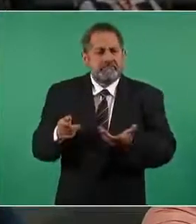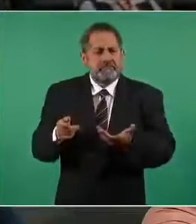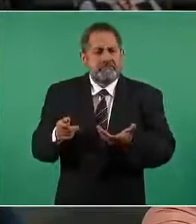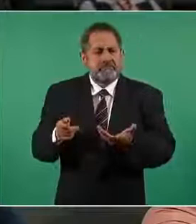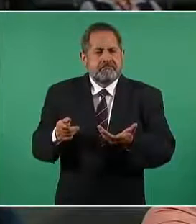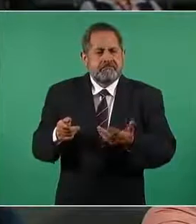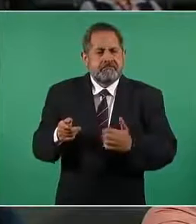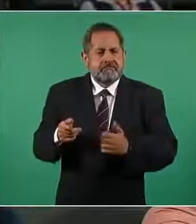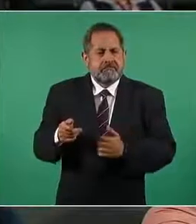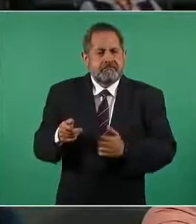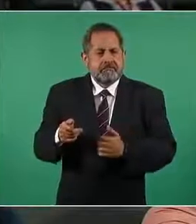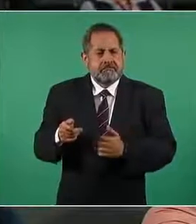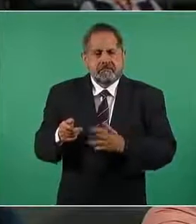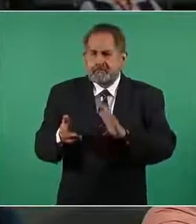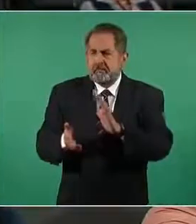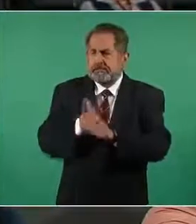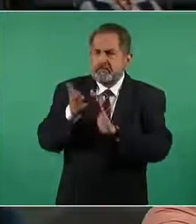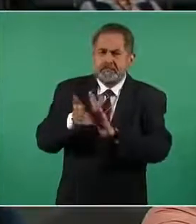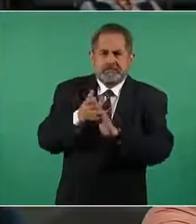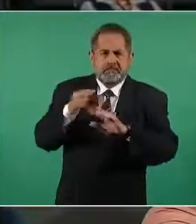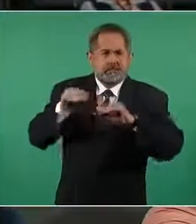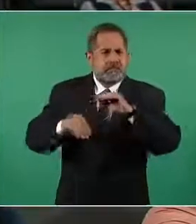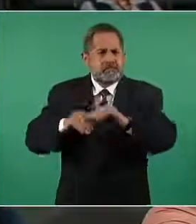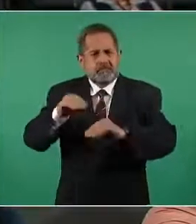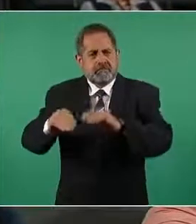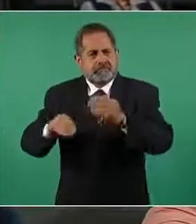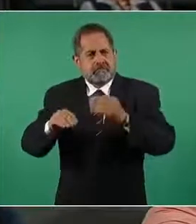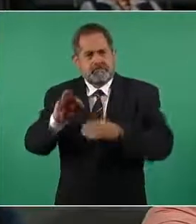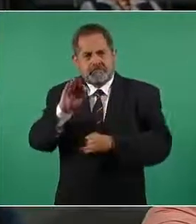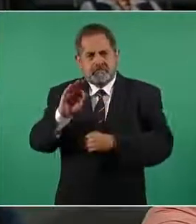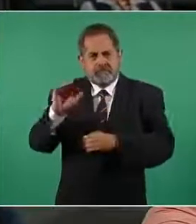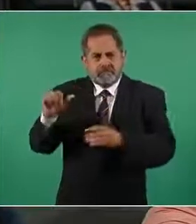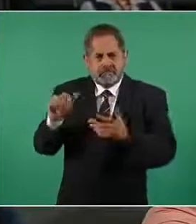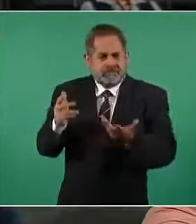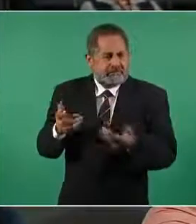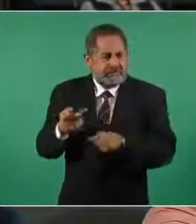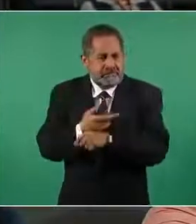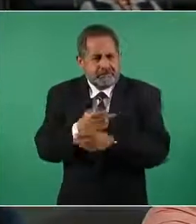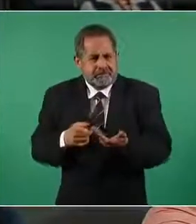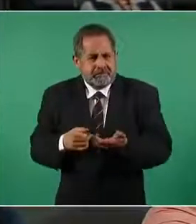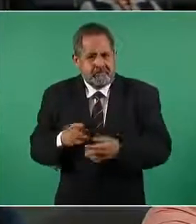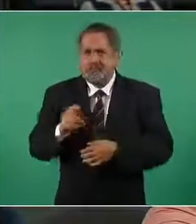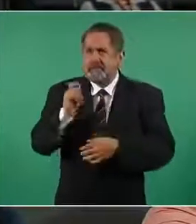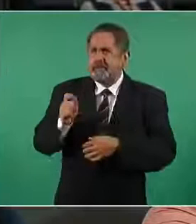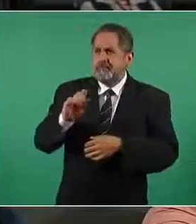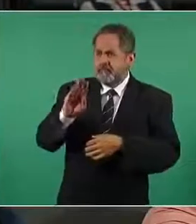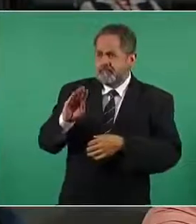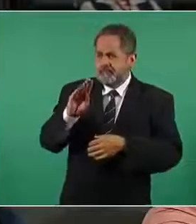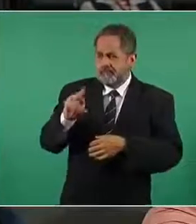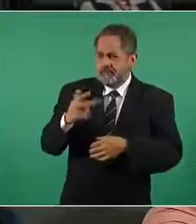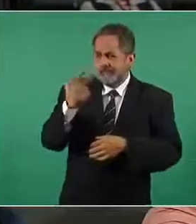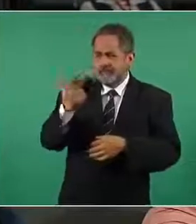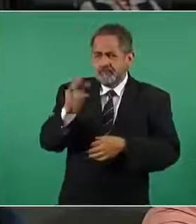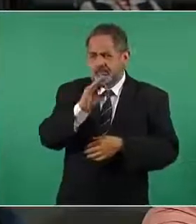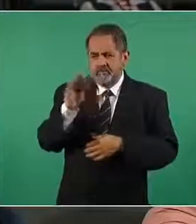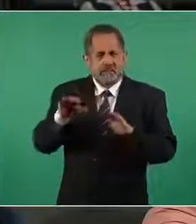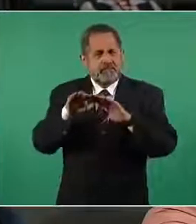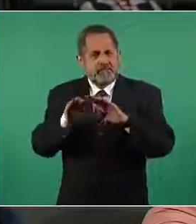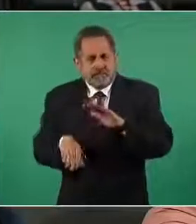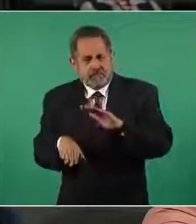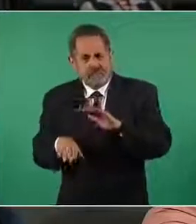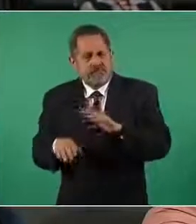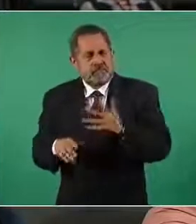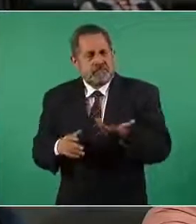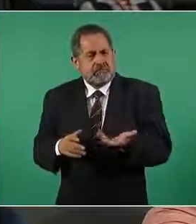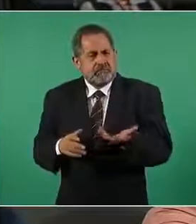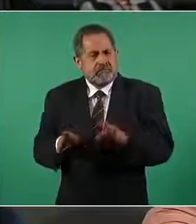aeropuerto de Felipe Ángeles que es un noventa y ocho por ciento menos que